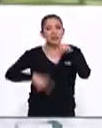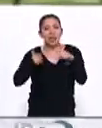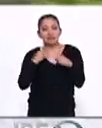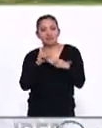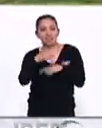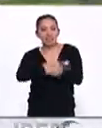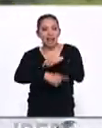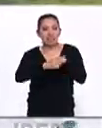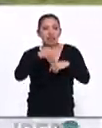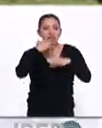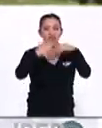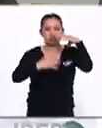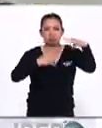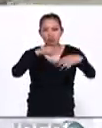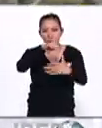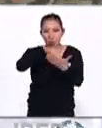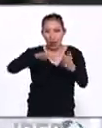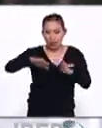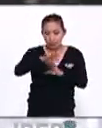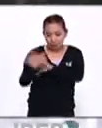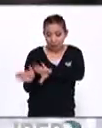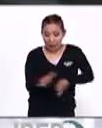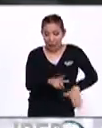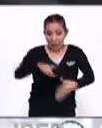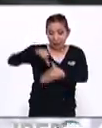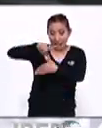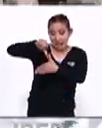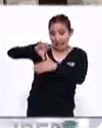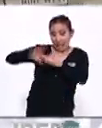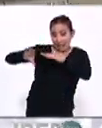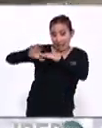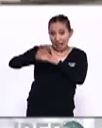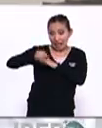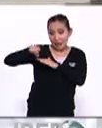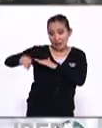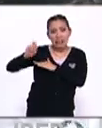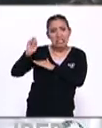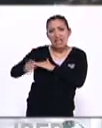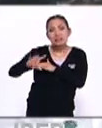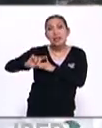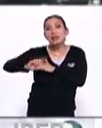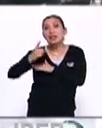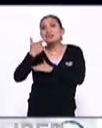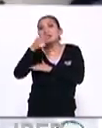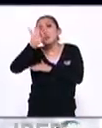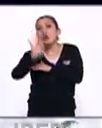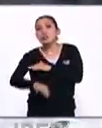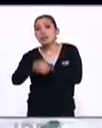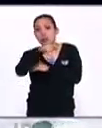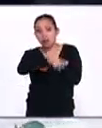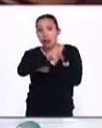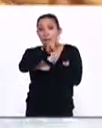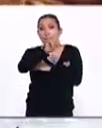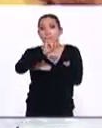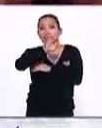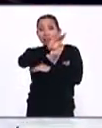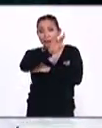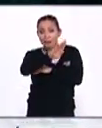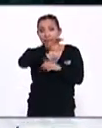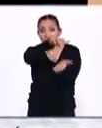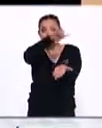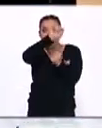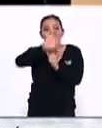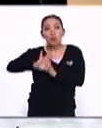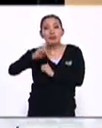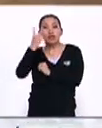los impactos de contaminación local. Mientras en América Latina y el Caribe representa el 37% del Producto Interno Bruto,